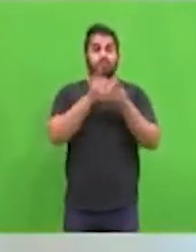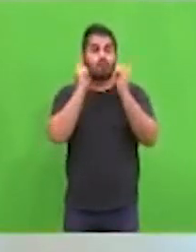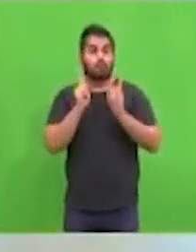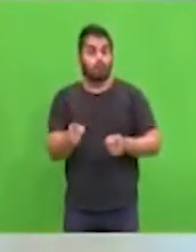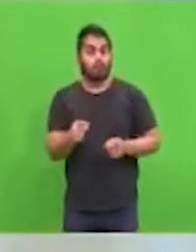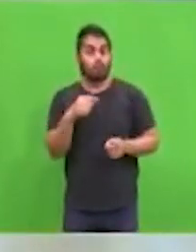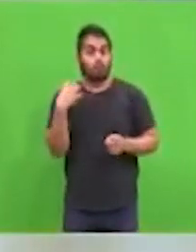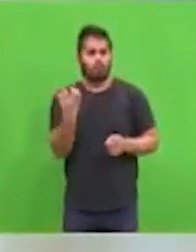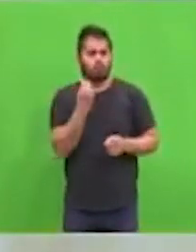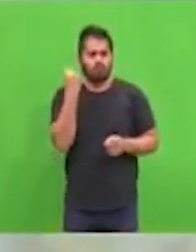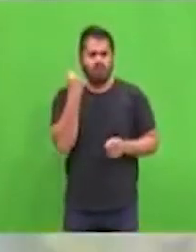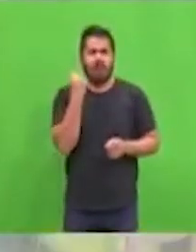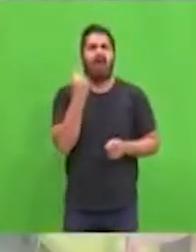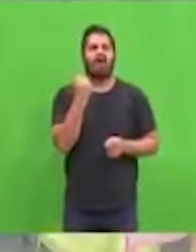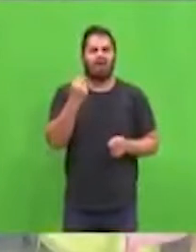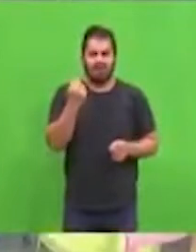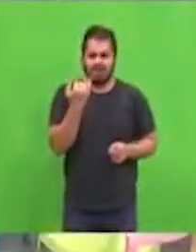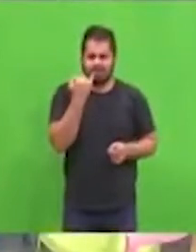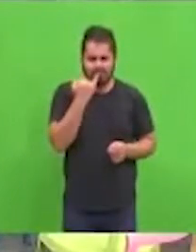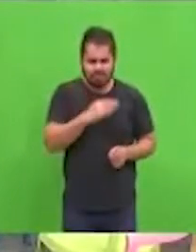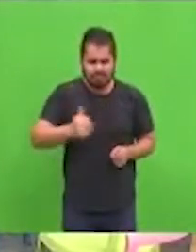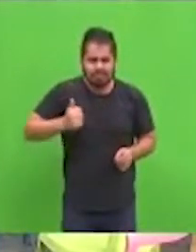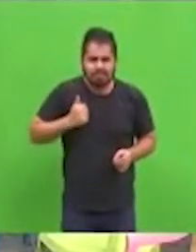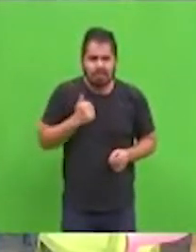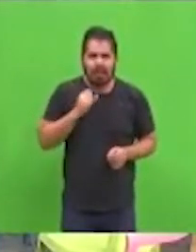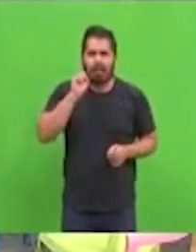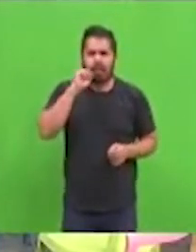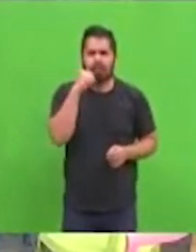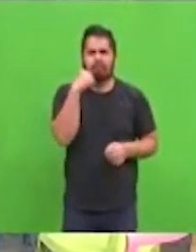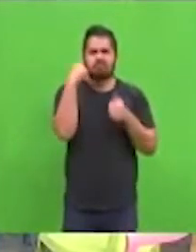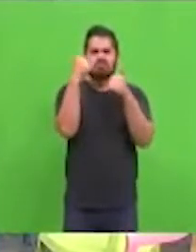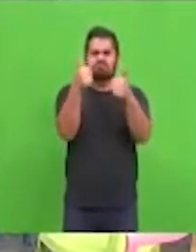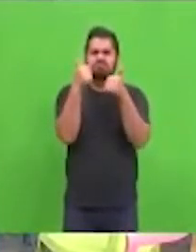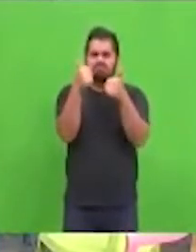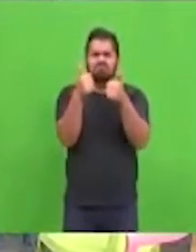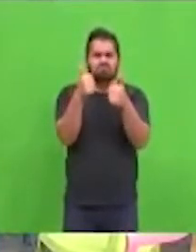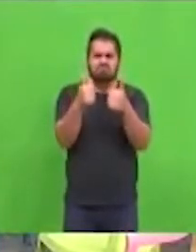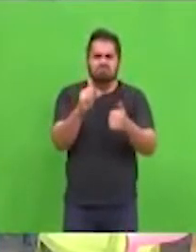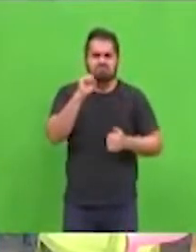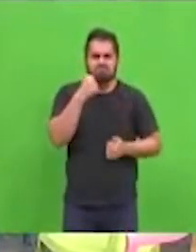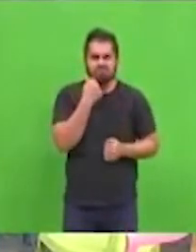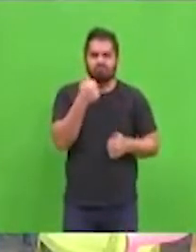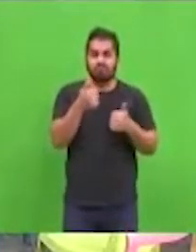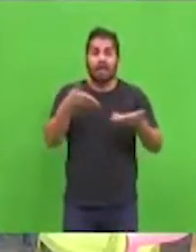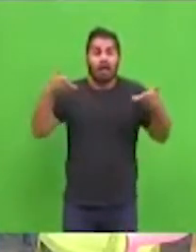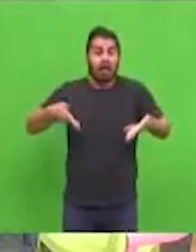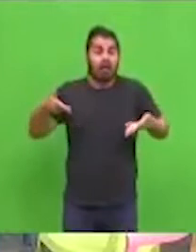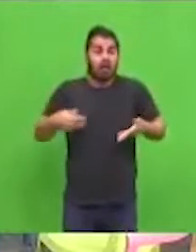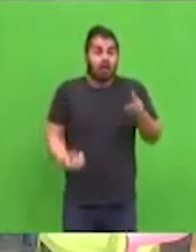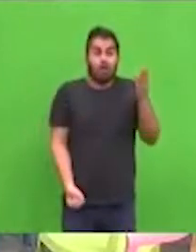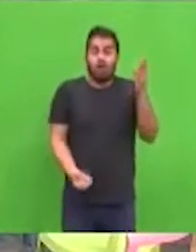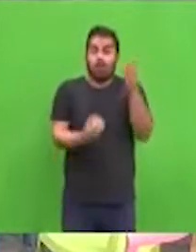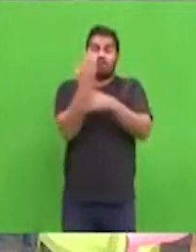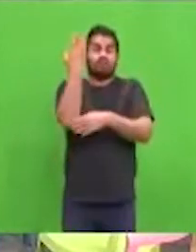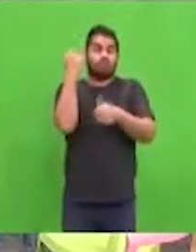Paraguay, de acuerdo a nuestras culturas y a nuestra currícula educativa. Es decir, va a ser realizada con profesionales paraguayos y con